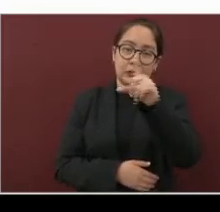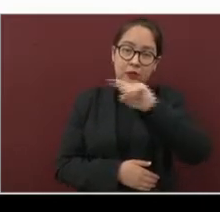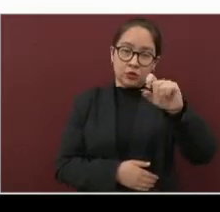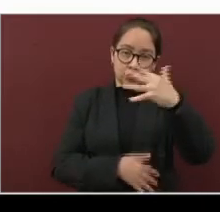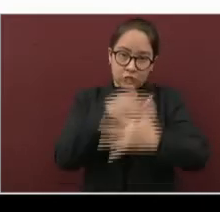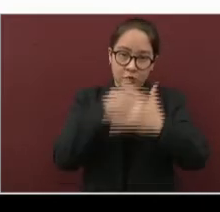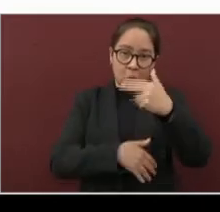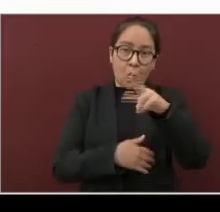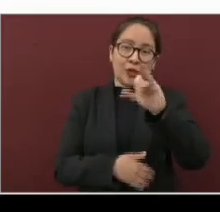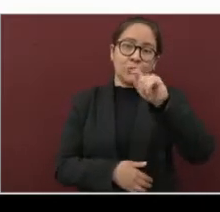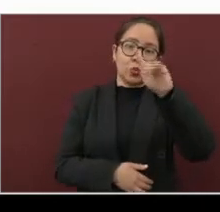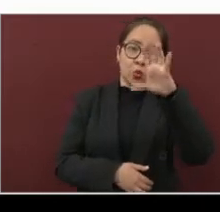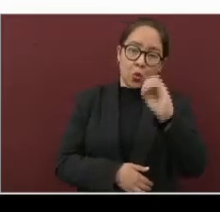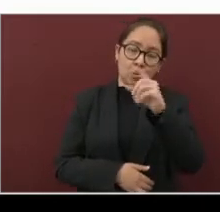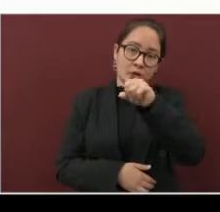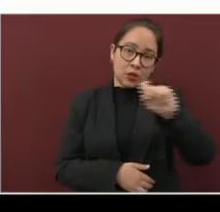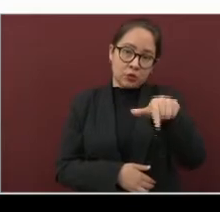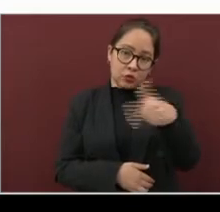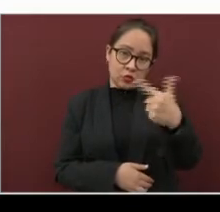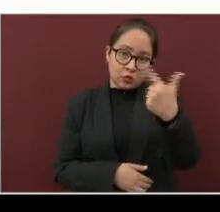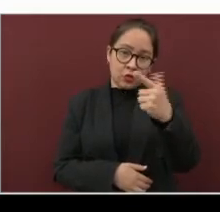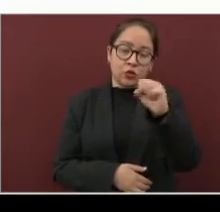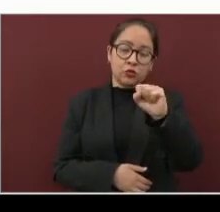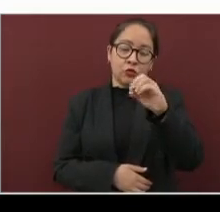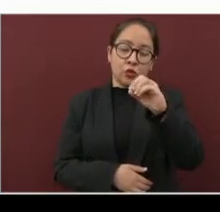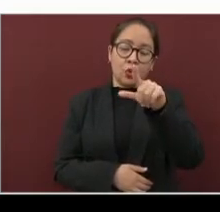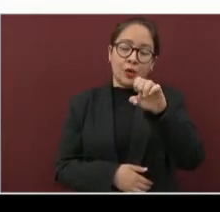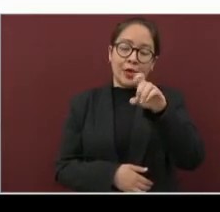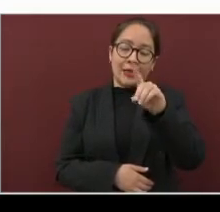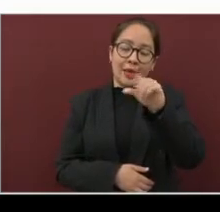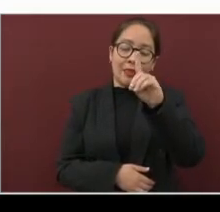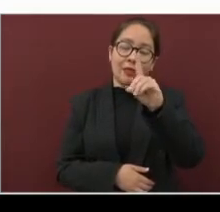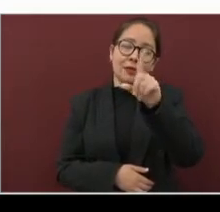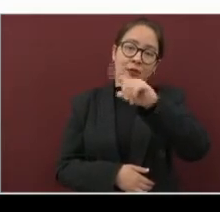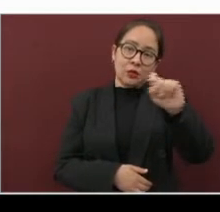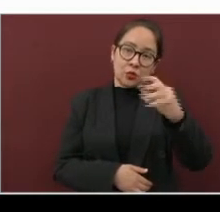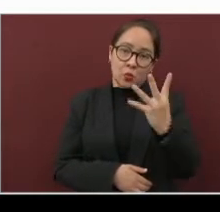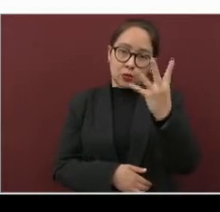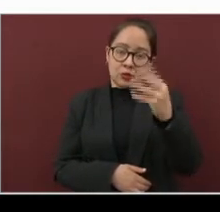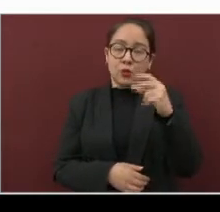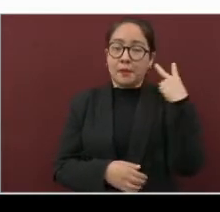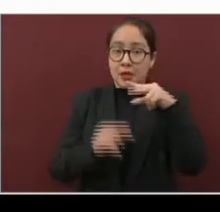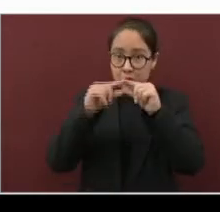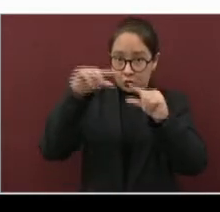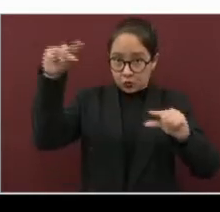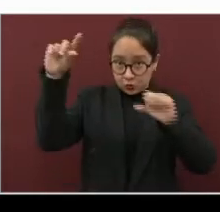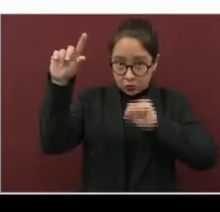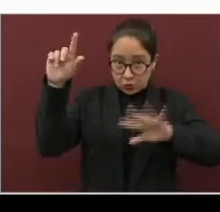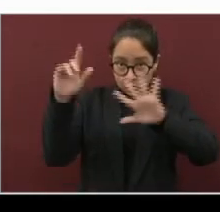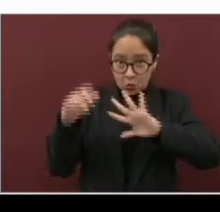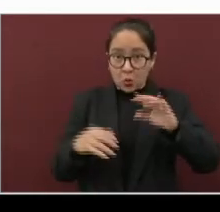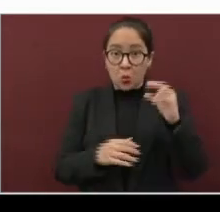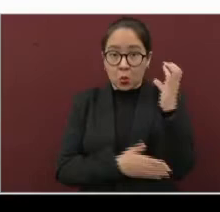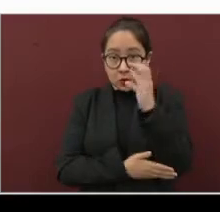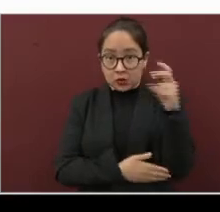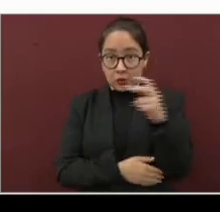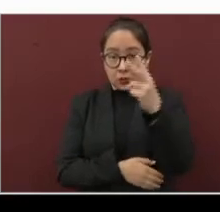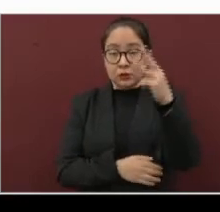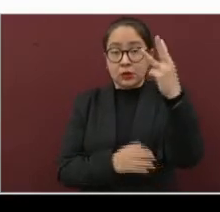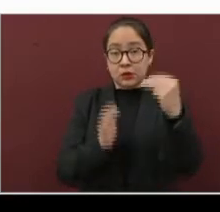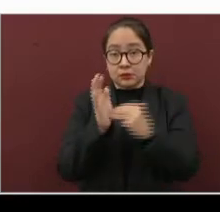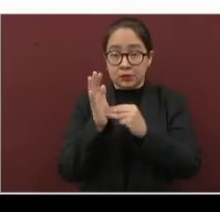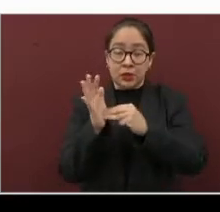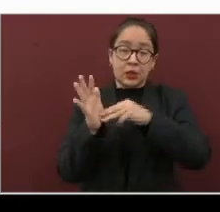112. Y Soledad de Doblado, 104. En el sur, es Coatzacoalcos, el municipio que acumula